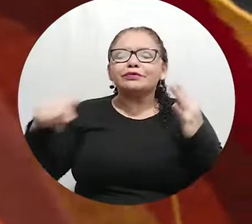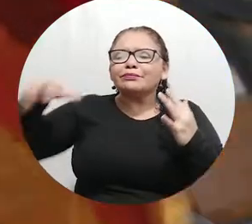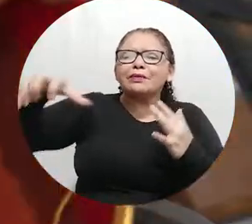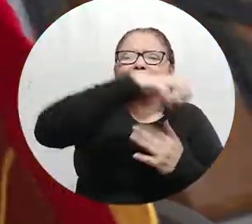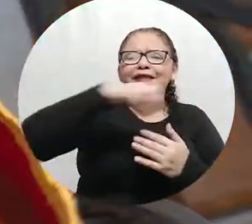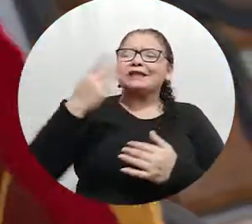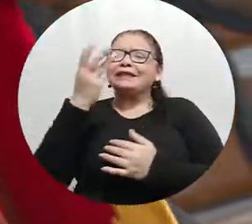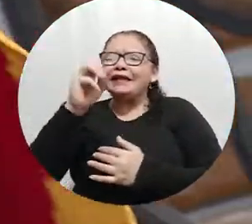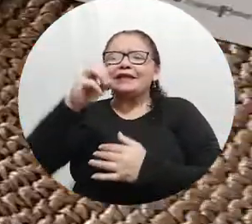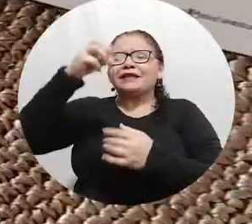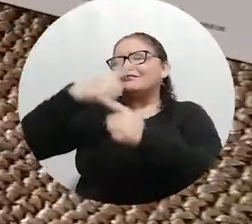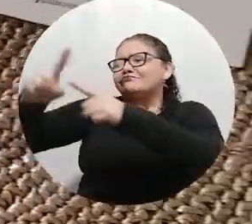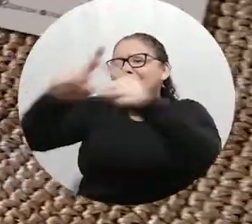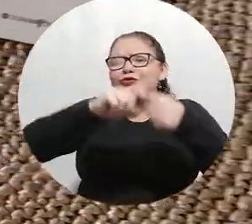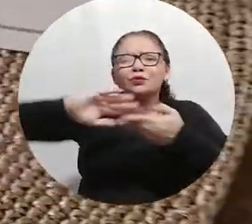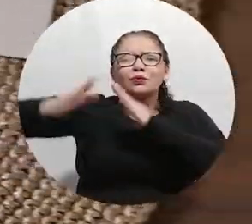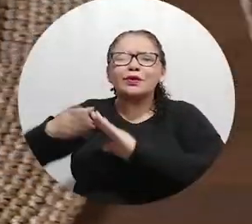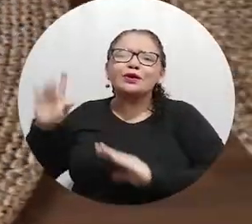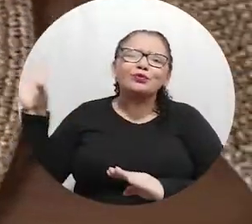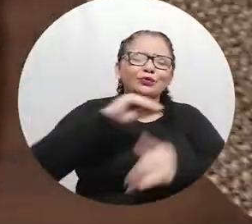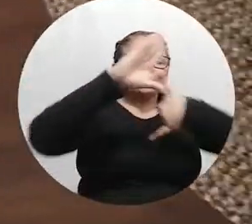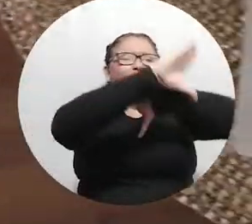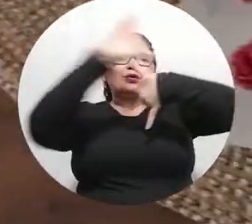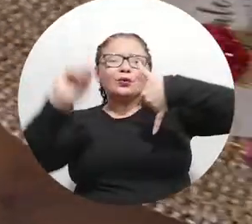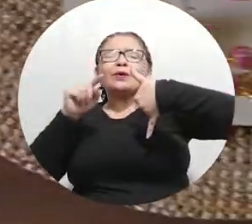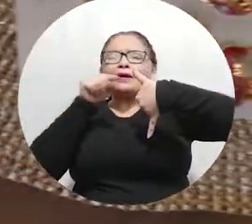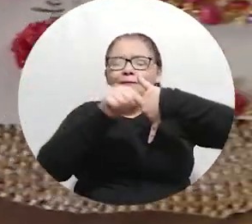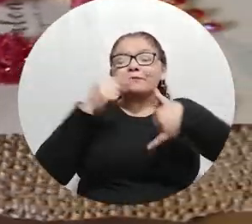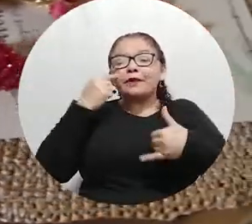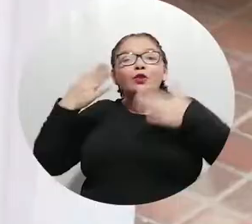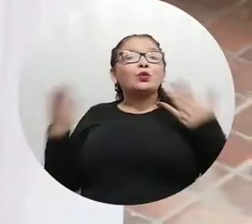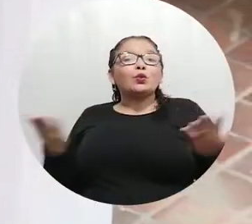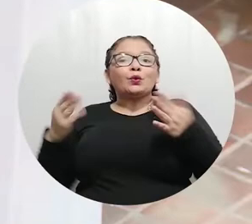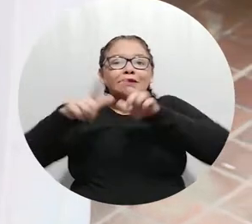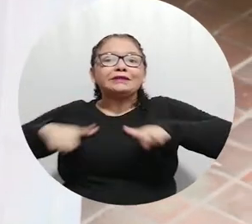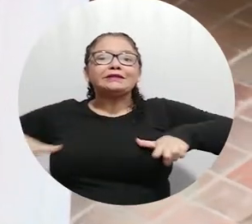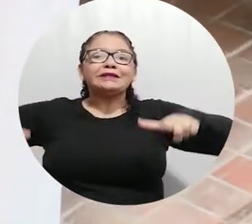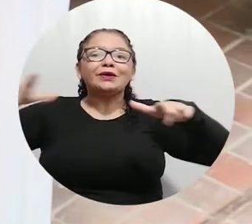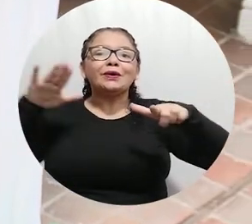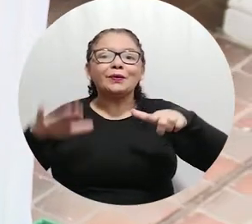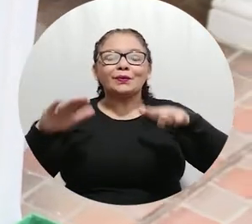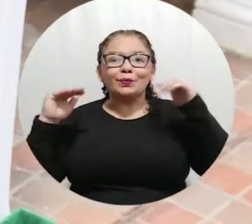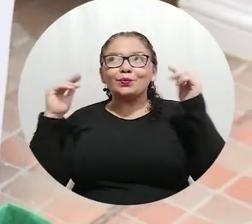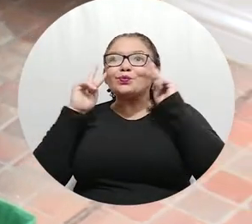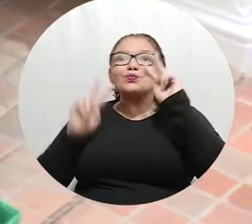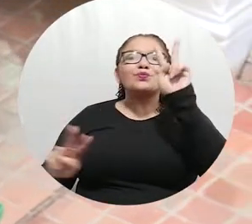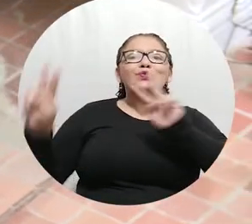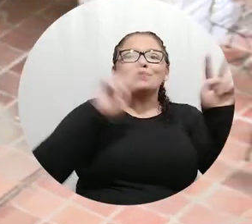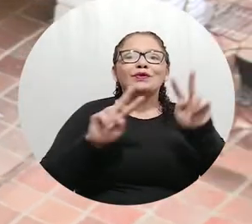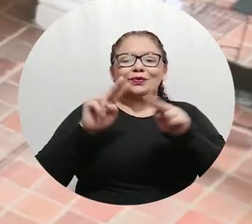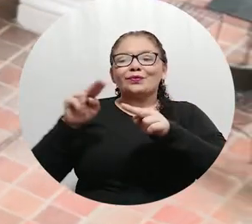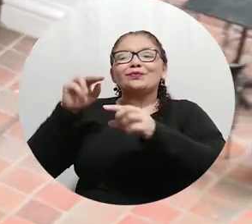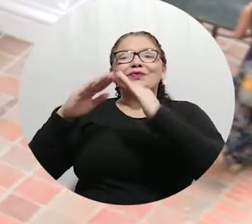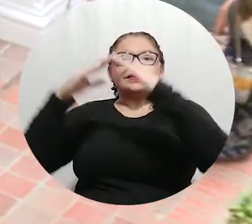Caribe que exhiben sus manualidades artísticas a todos los visitantes en el patio central del claustro San Juan Nepomuceno,